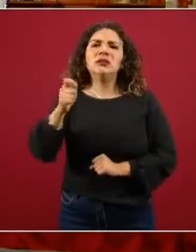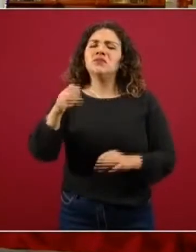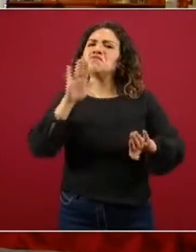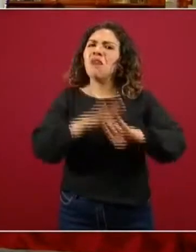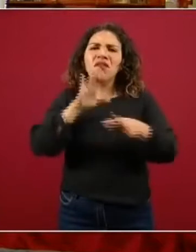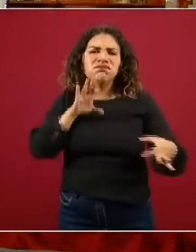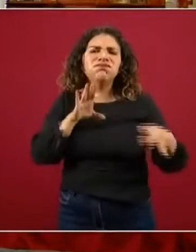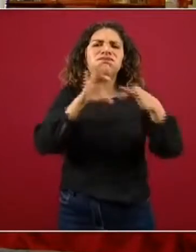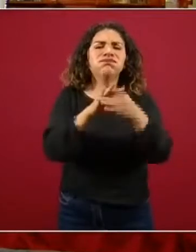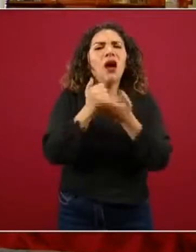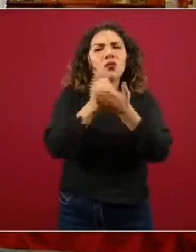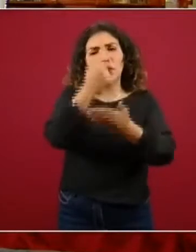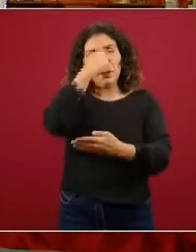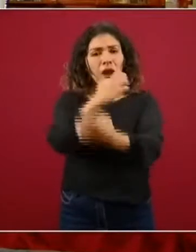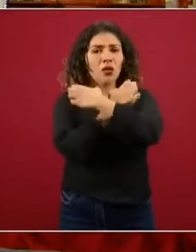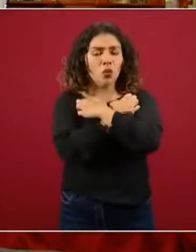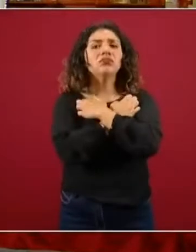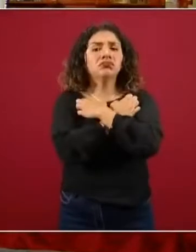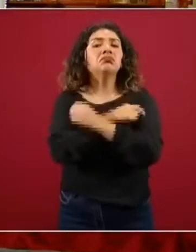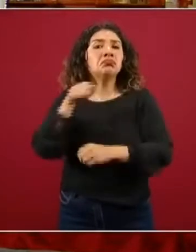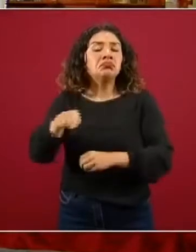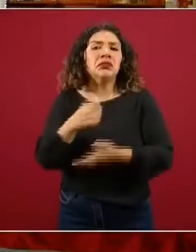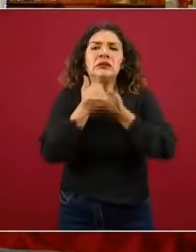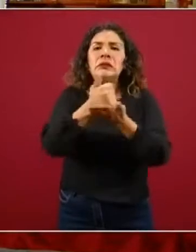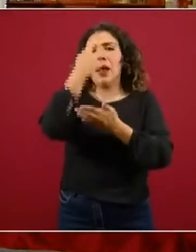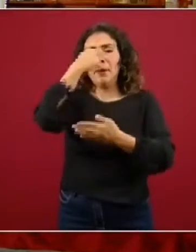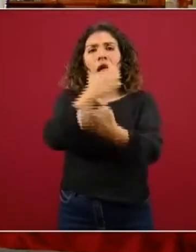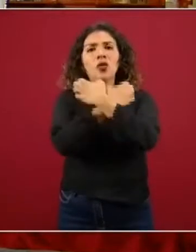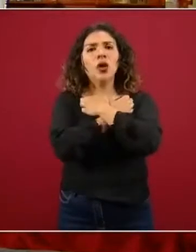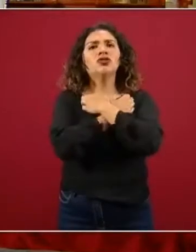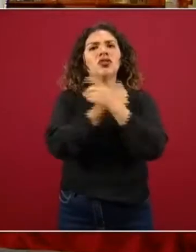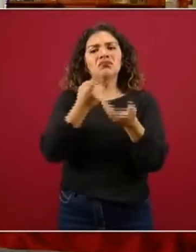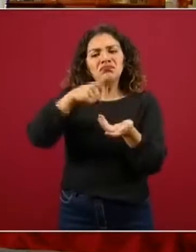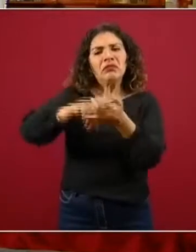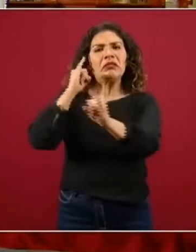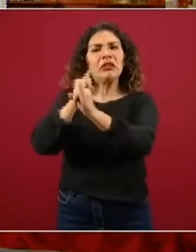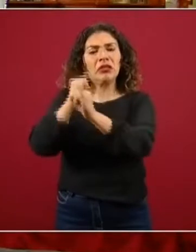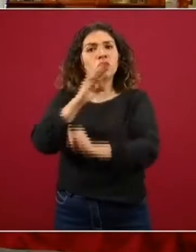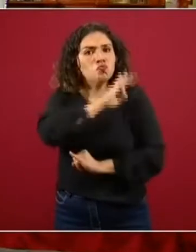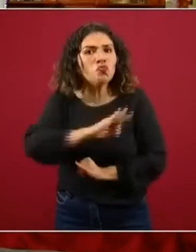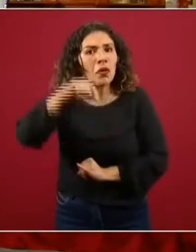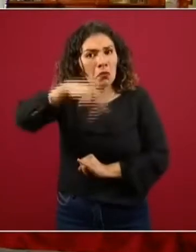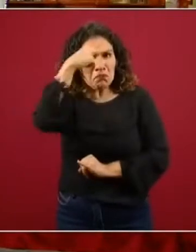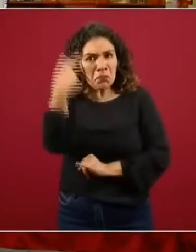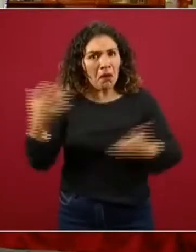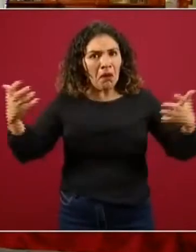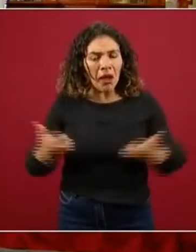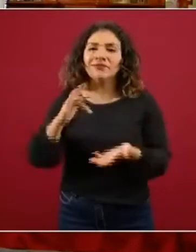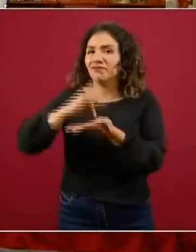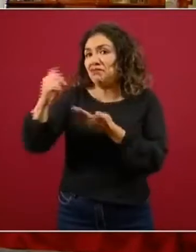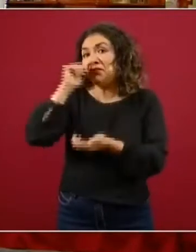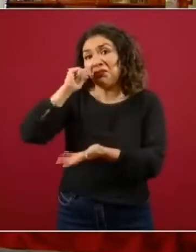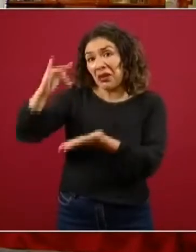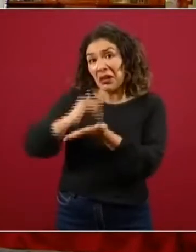aliada de la educación y ha hecho posible la educación a distancia en México. Muchas gracias por todo tu apoyo.